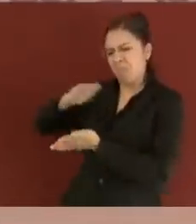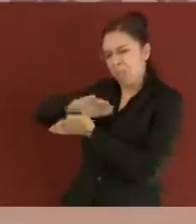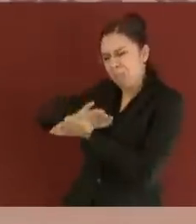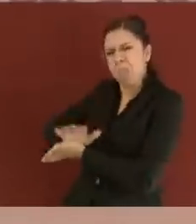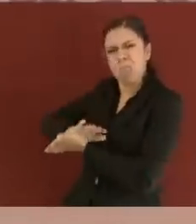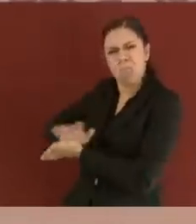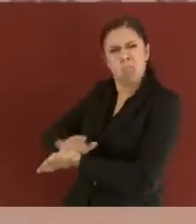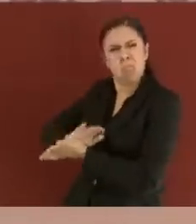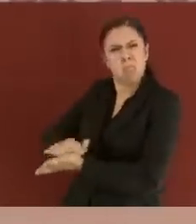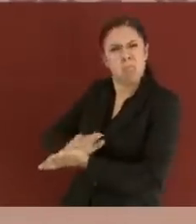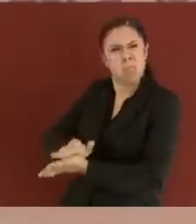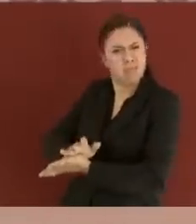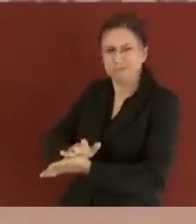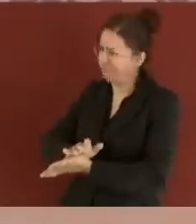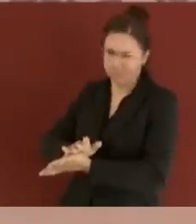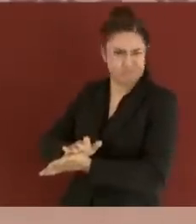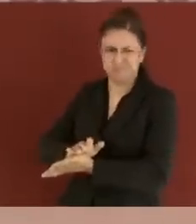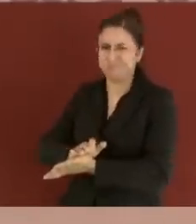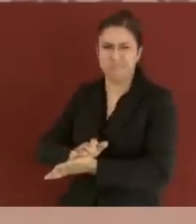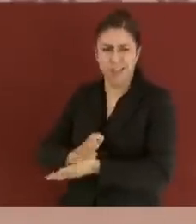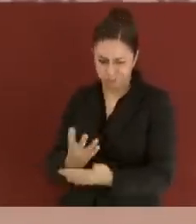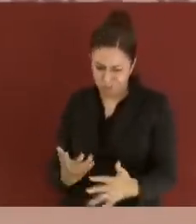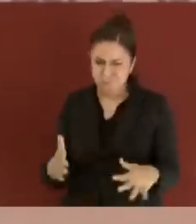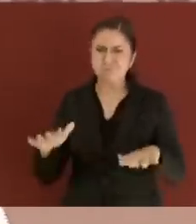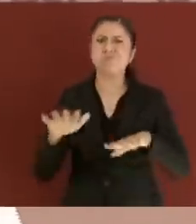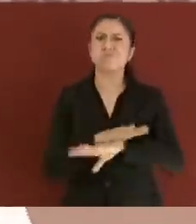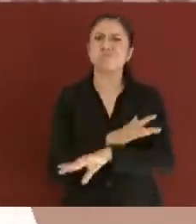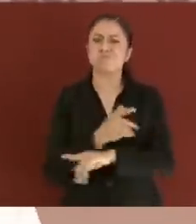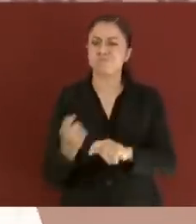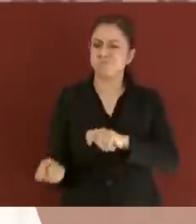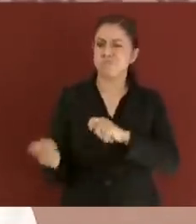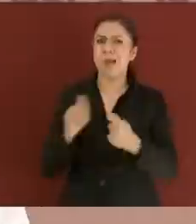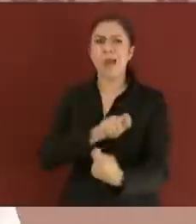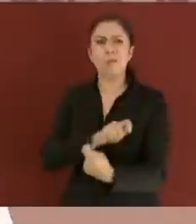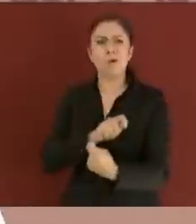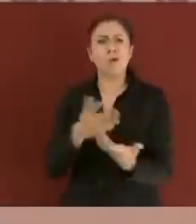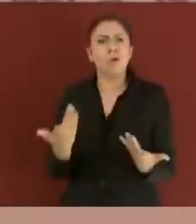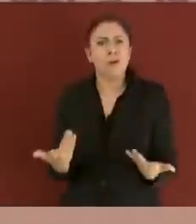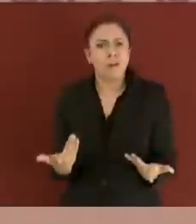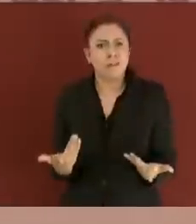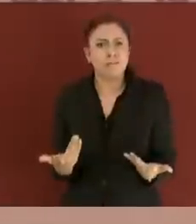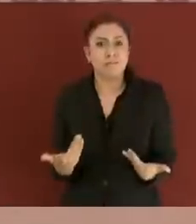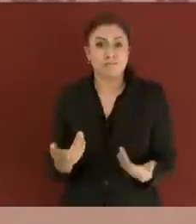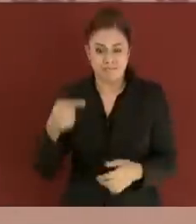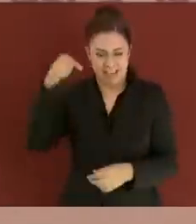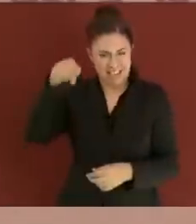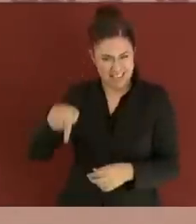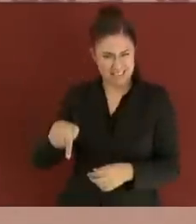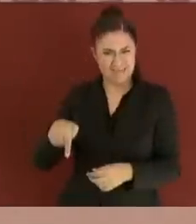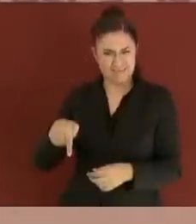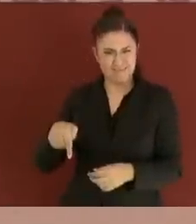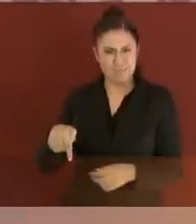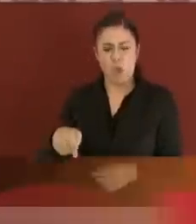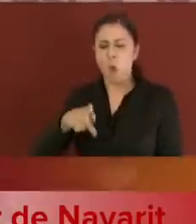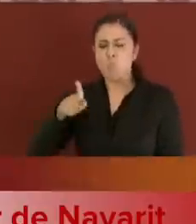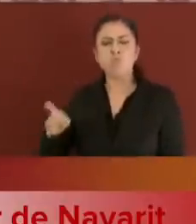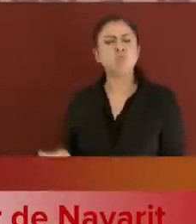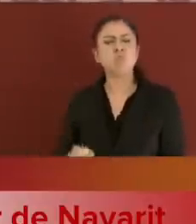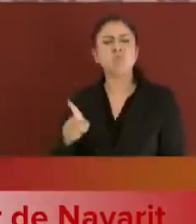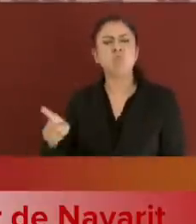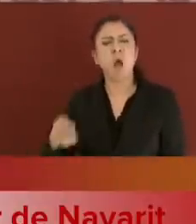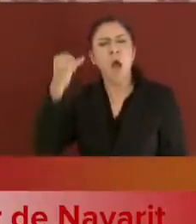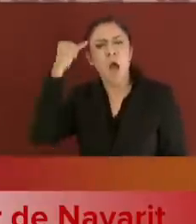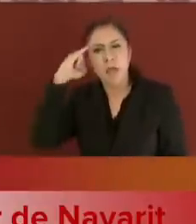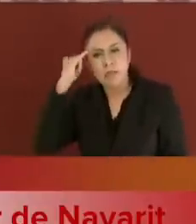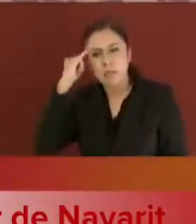marginados y que, ante todo, hace justicia al ser humano que habita en estos pueblos originarios. La inmejorable